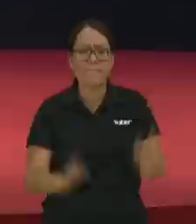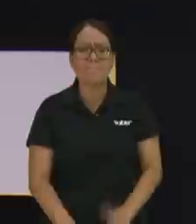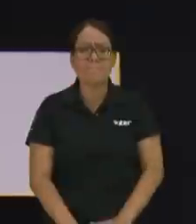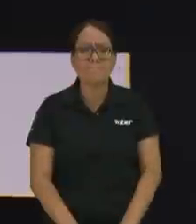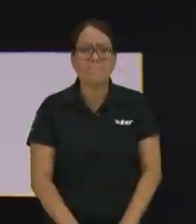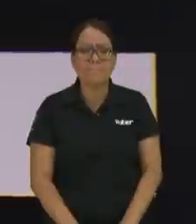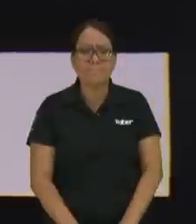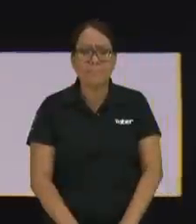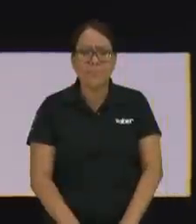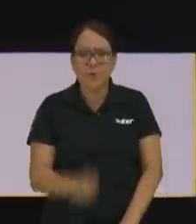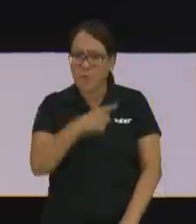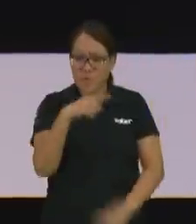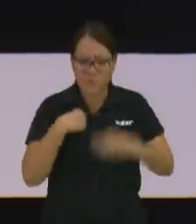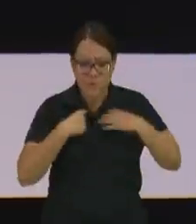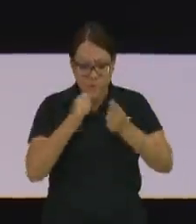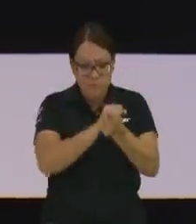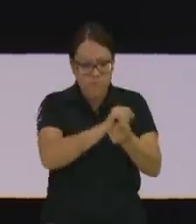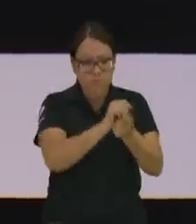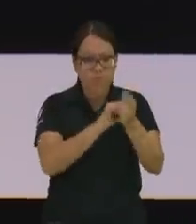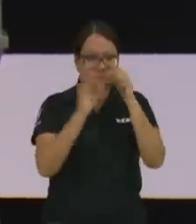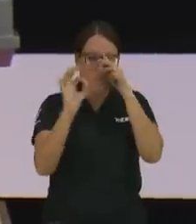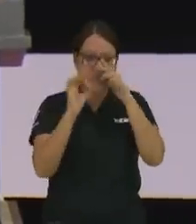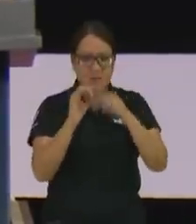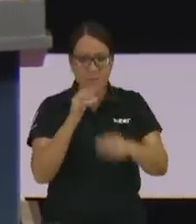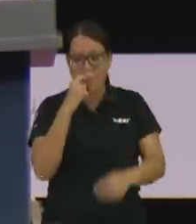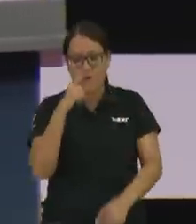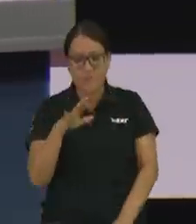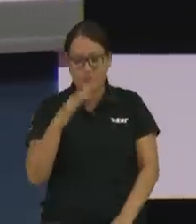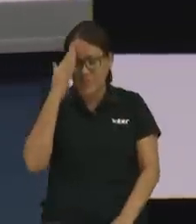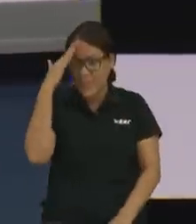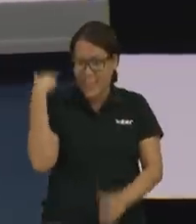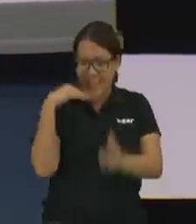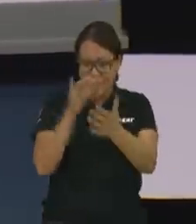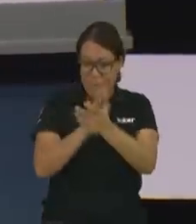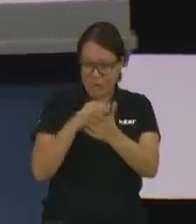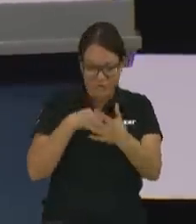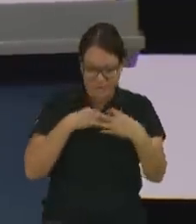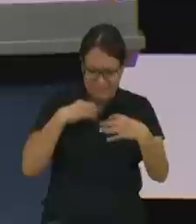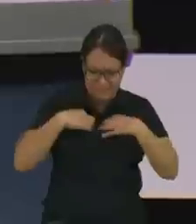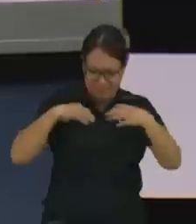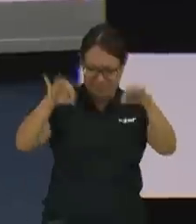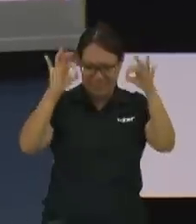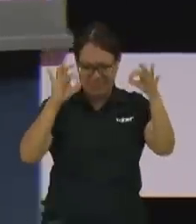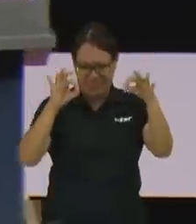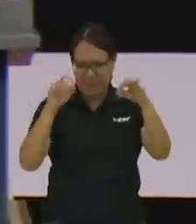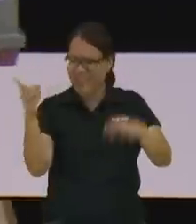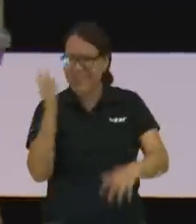usted sabe lavar la ropa y no le gusta como se la lava su mujer ¿qué cree? ¿qué le voy a decir ahorita? ¡laven usted!